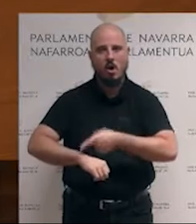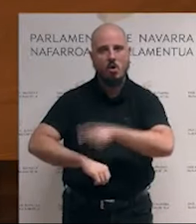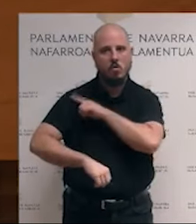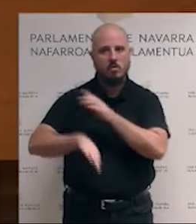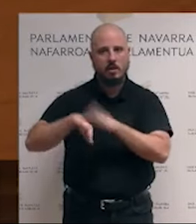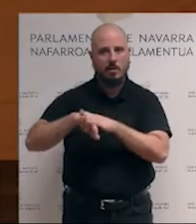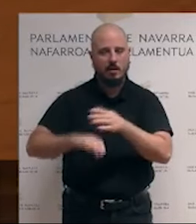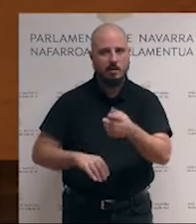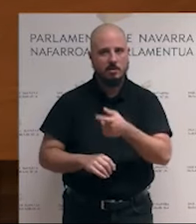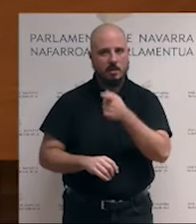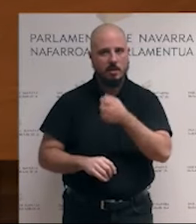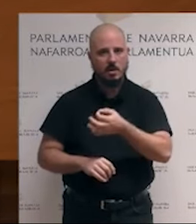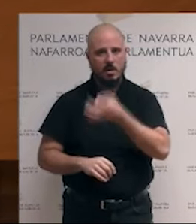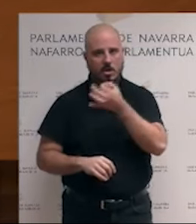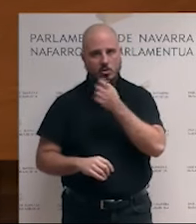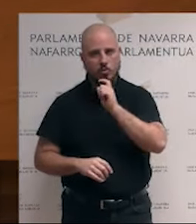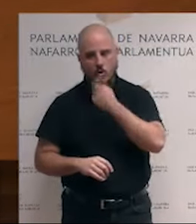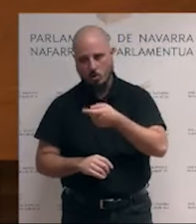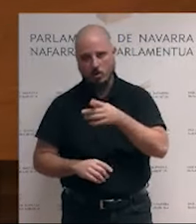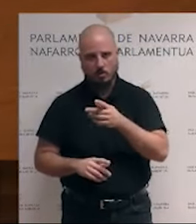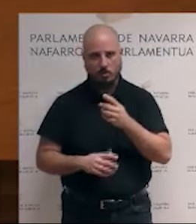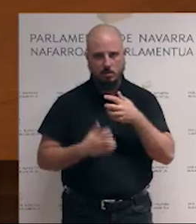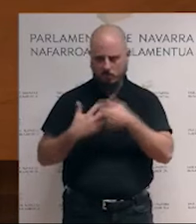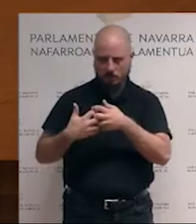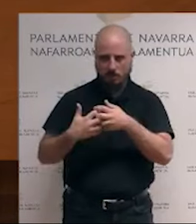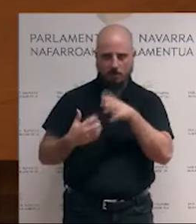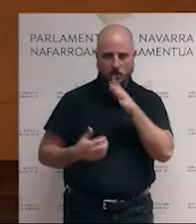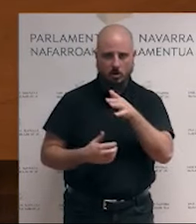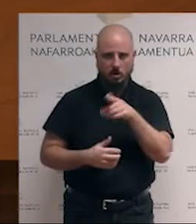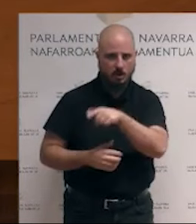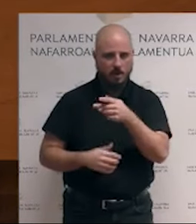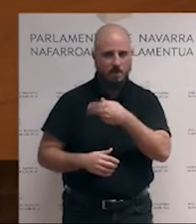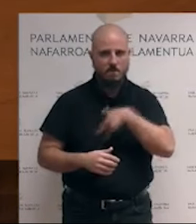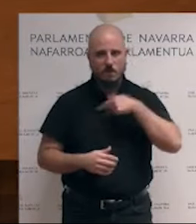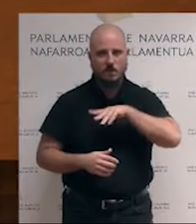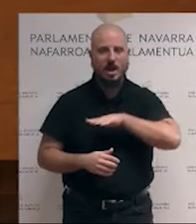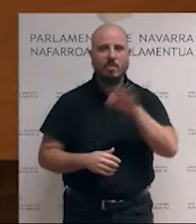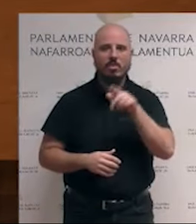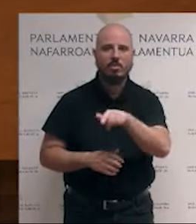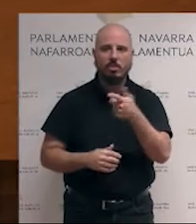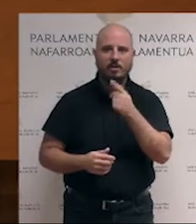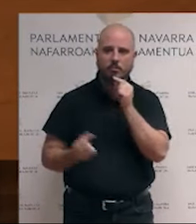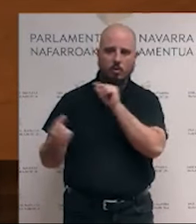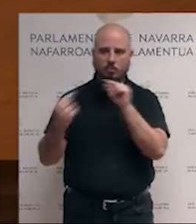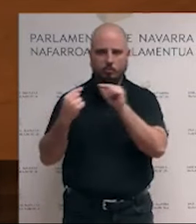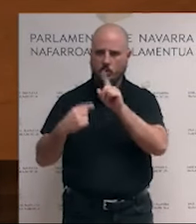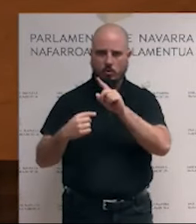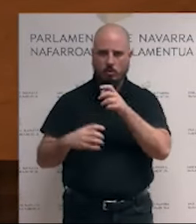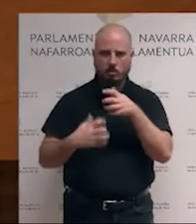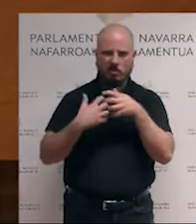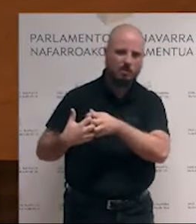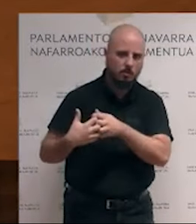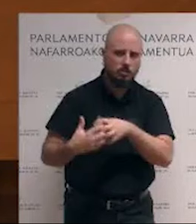Combater, sí, porque al fascismo no se le discute, se le combate. Euskal Herria Bildu oso